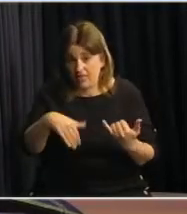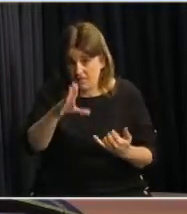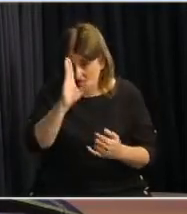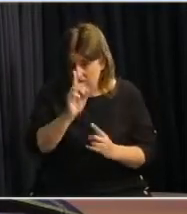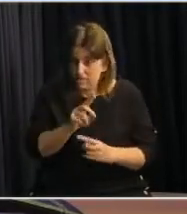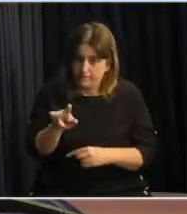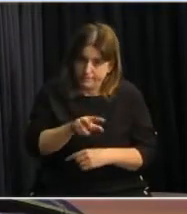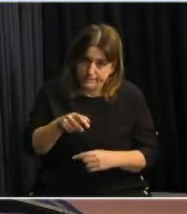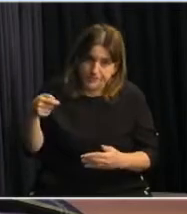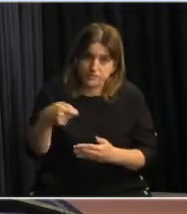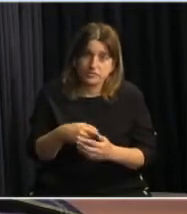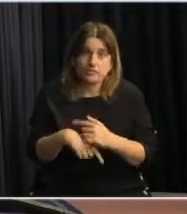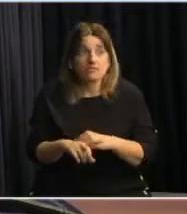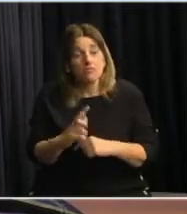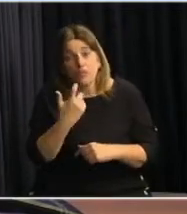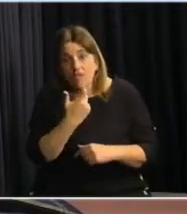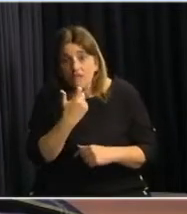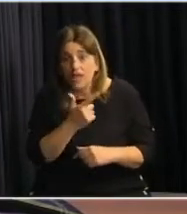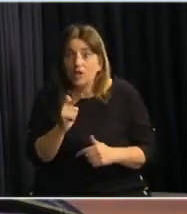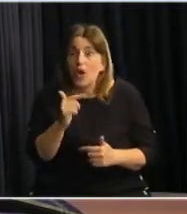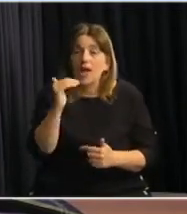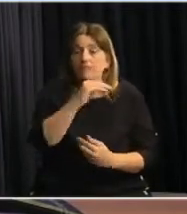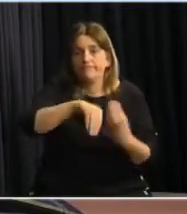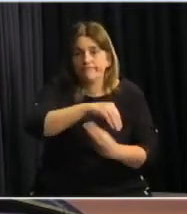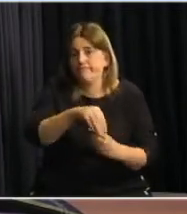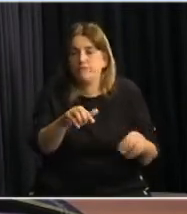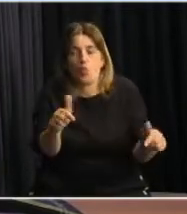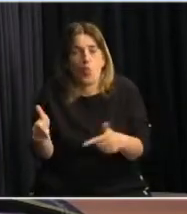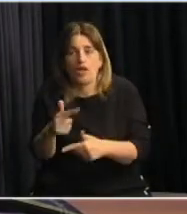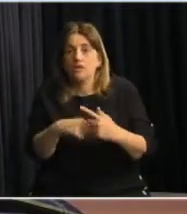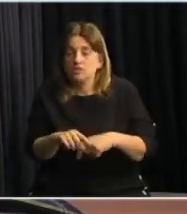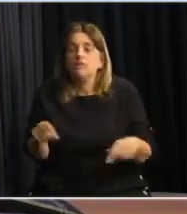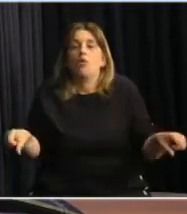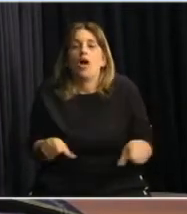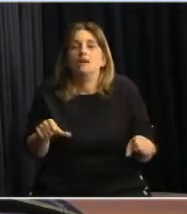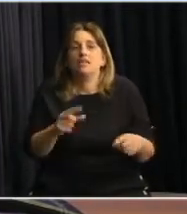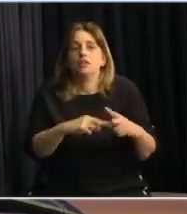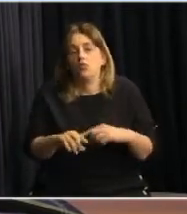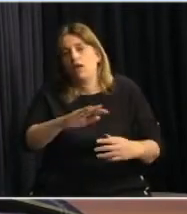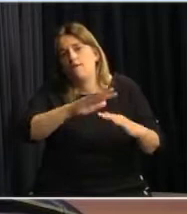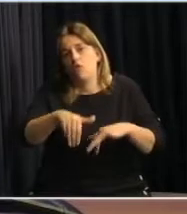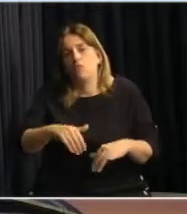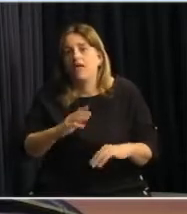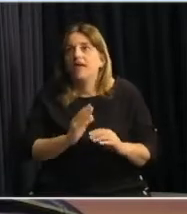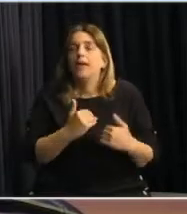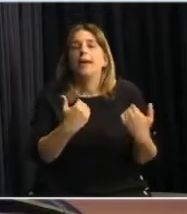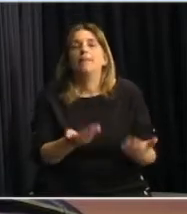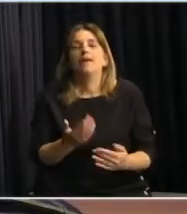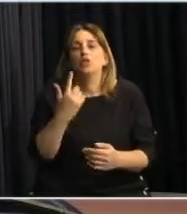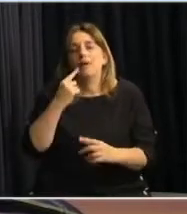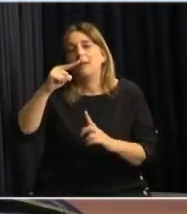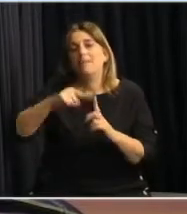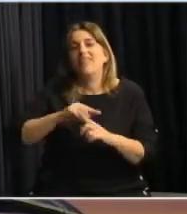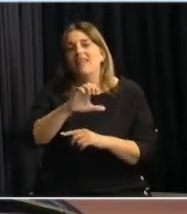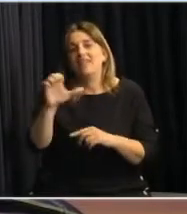febrero. Los que no sean beneficiarios de asignación familiar vamos a establecer una logística de reparto para el mes de enero